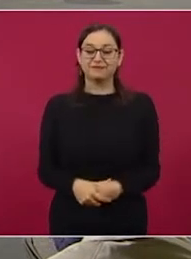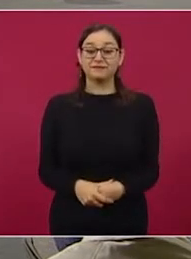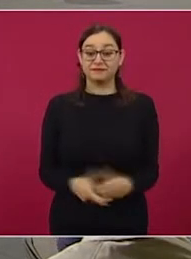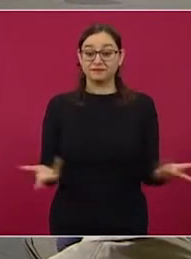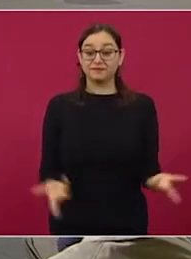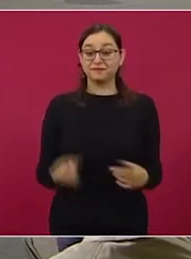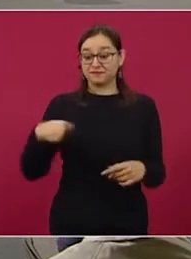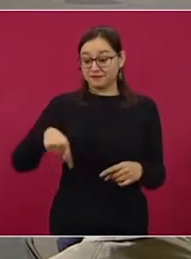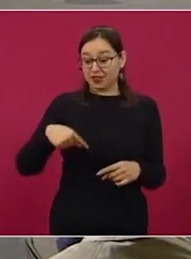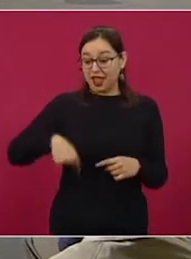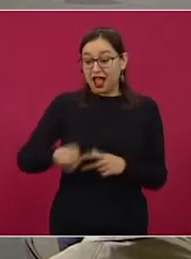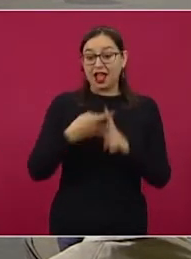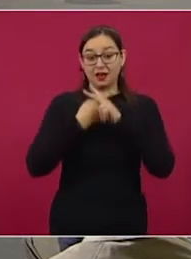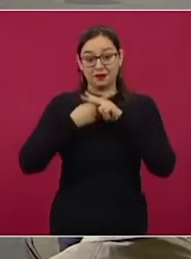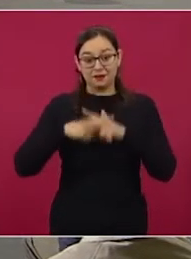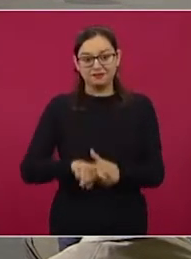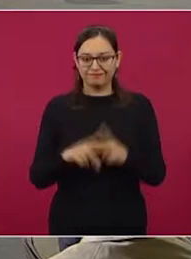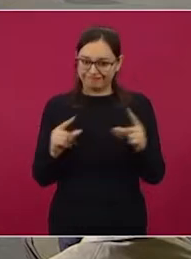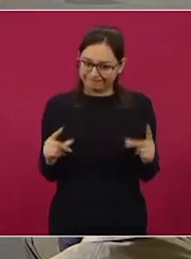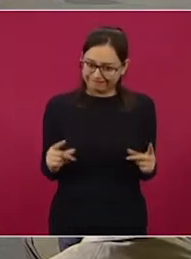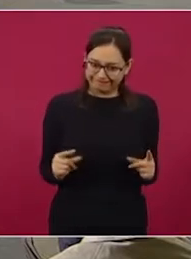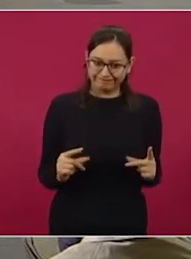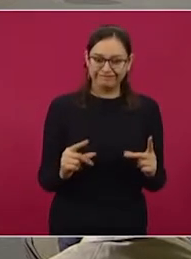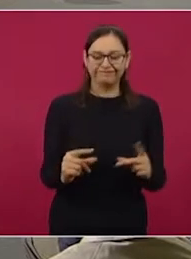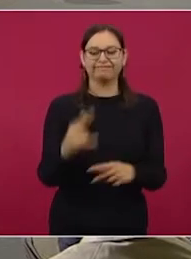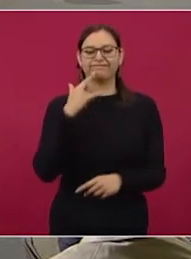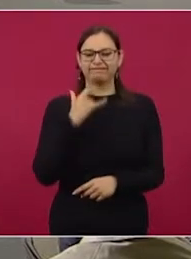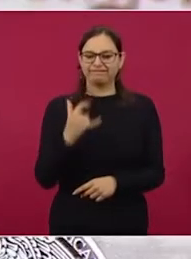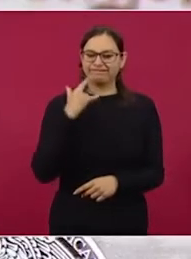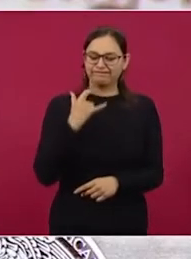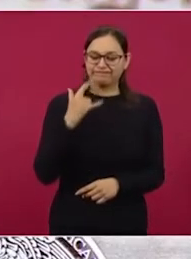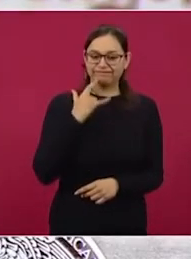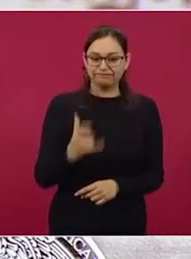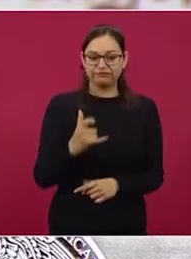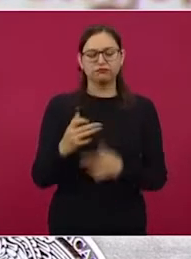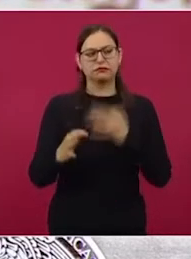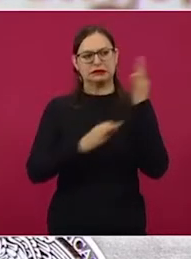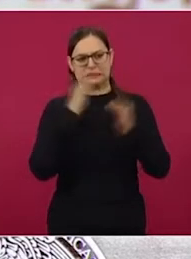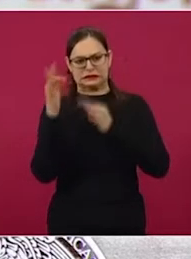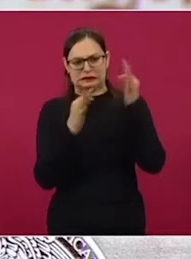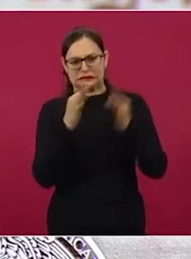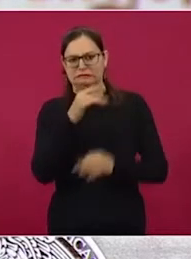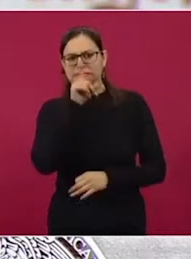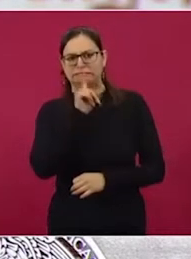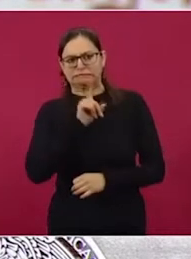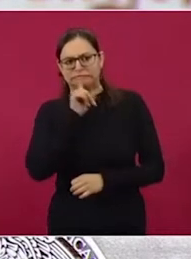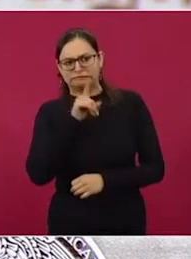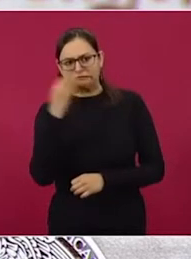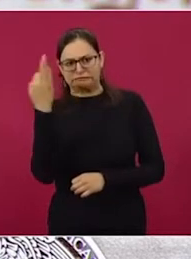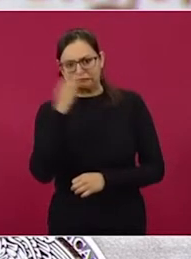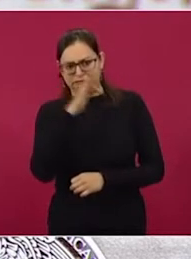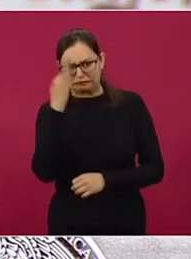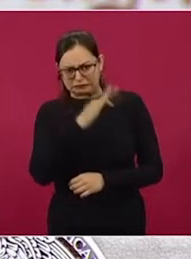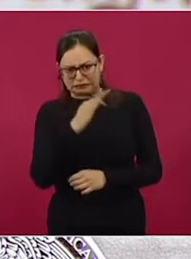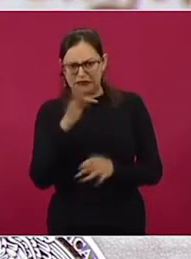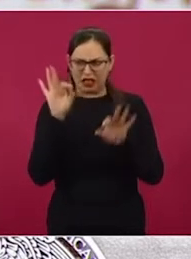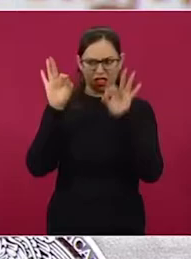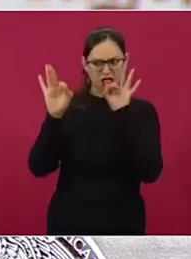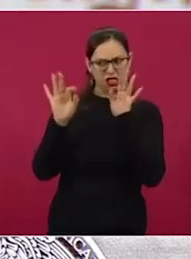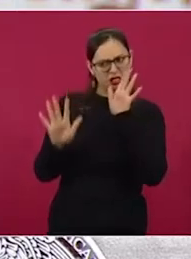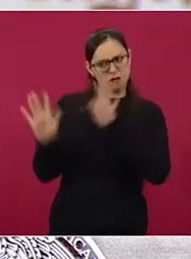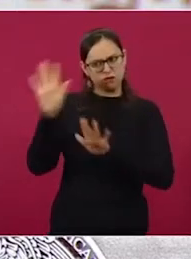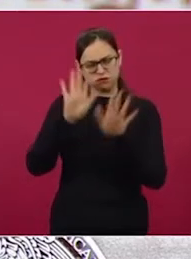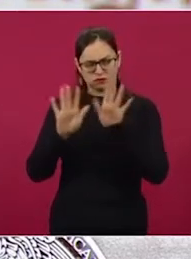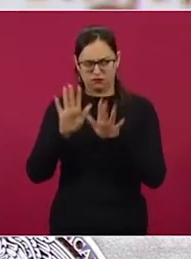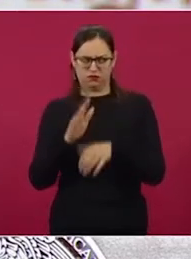esta sección hará su mayor esfuerzo para seguir desnudando las noticias falsas y las estrategias de manipulación en